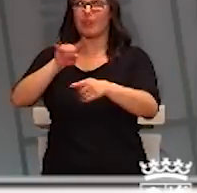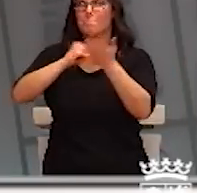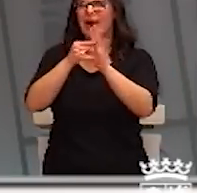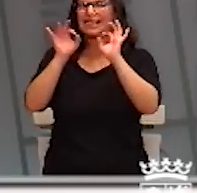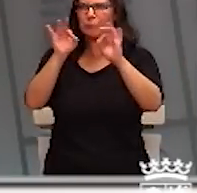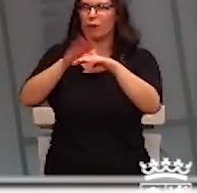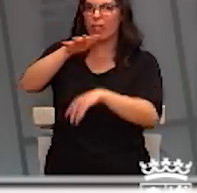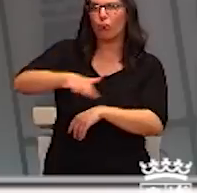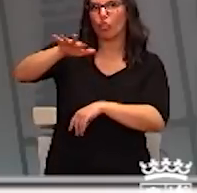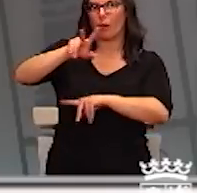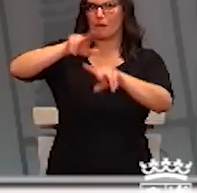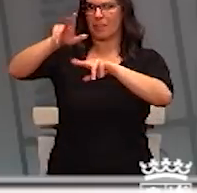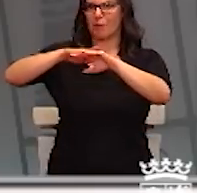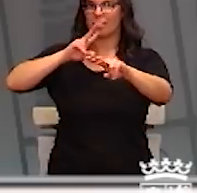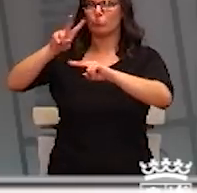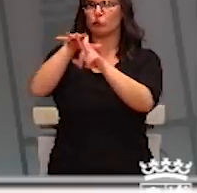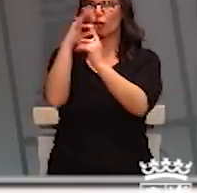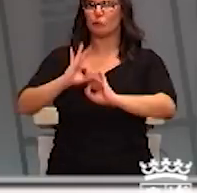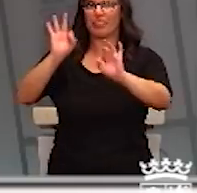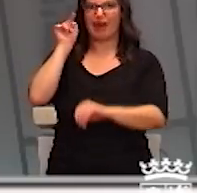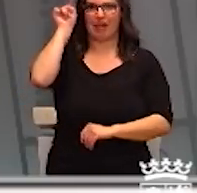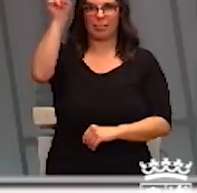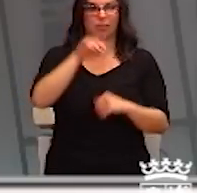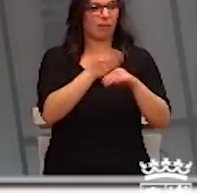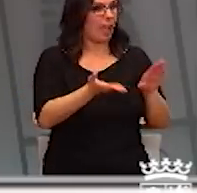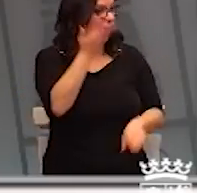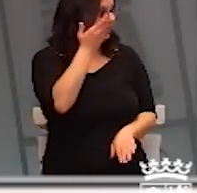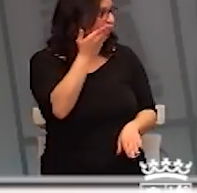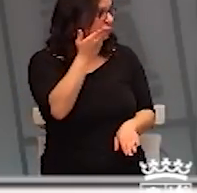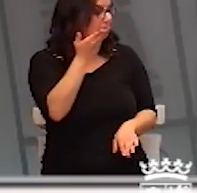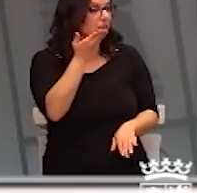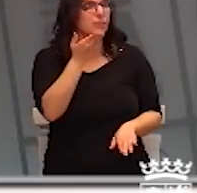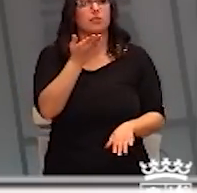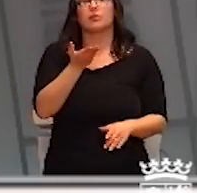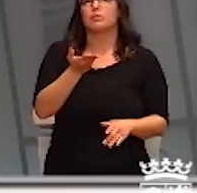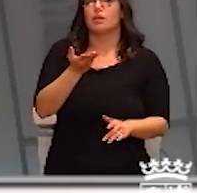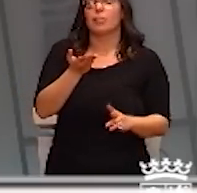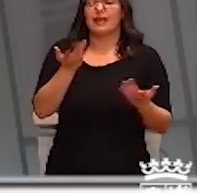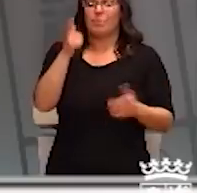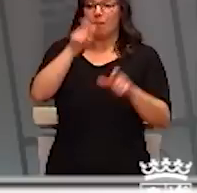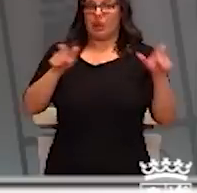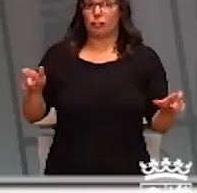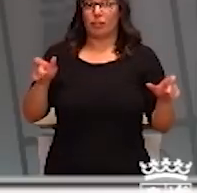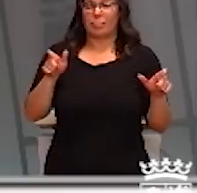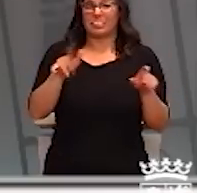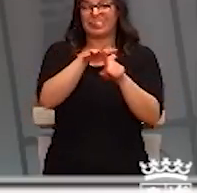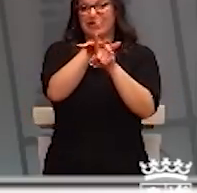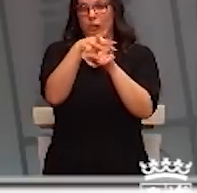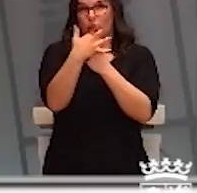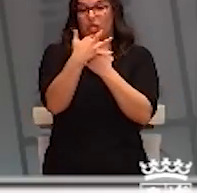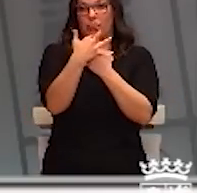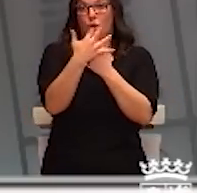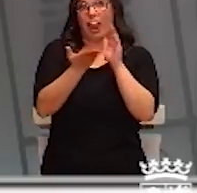Ebro para dar respuesta a esta situación. ¿Y altas ninguna? Y altas es que las personas que están en situación de